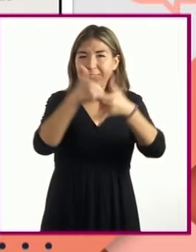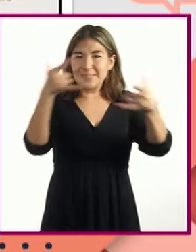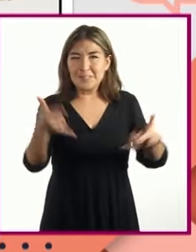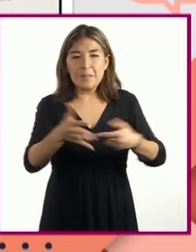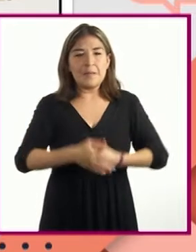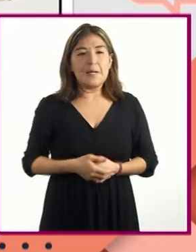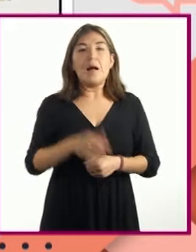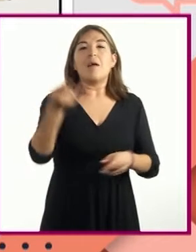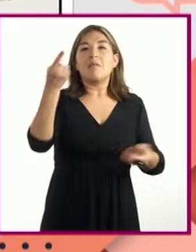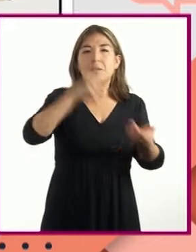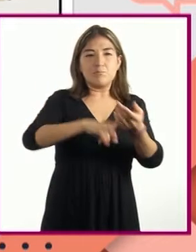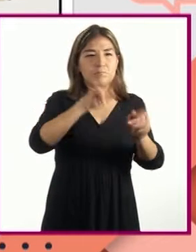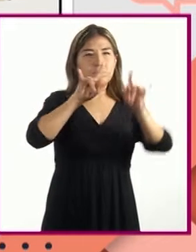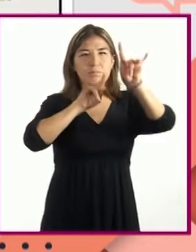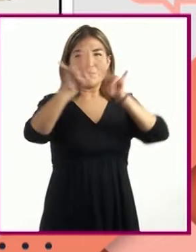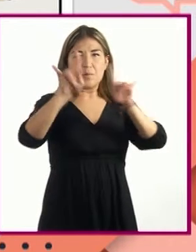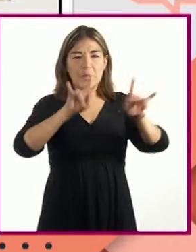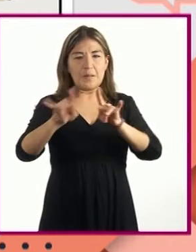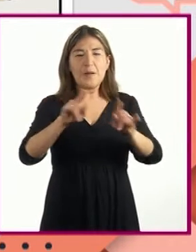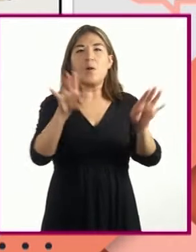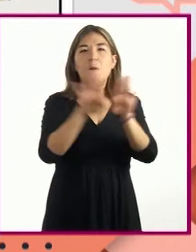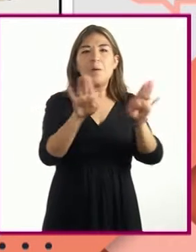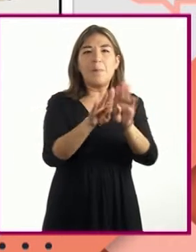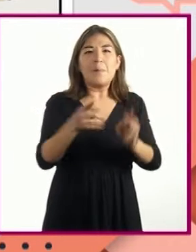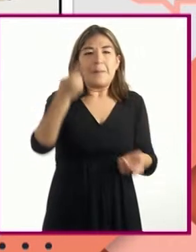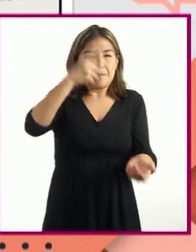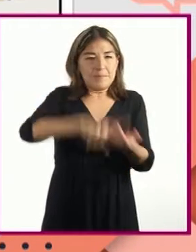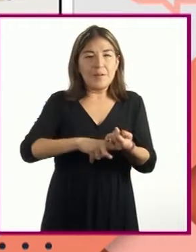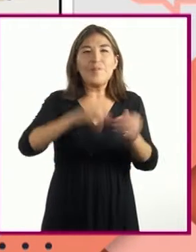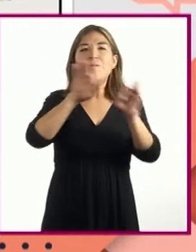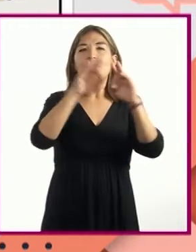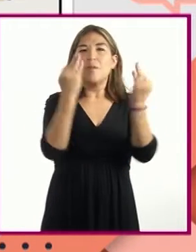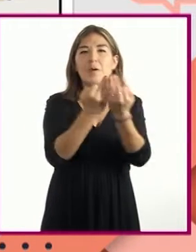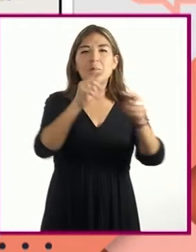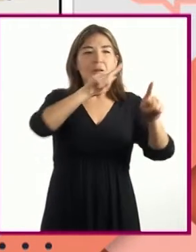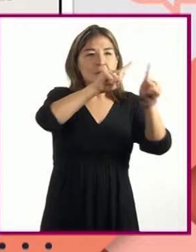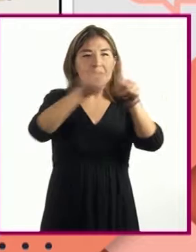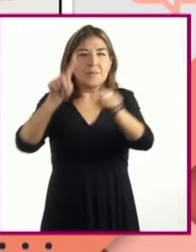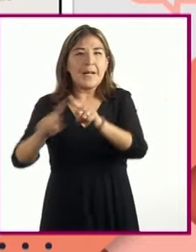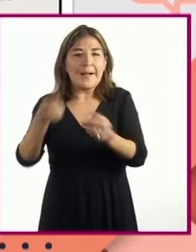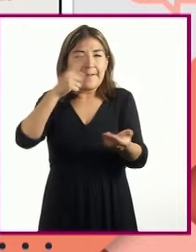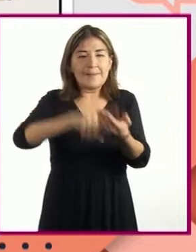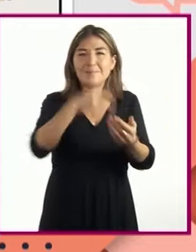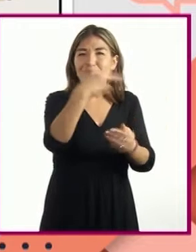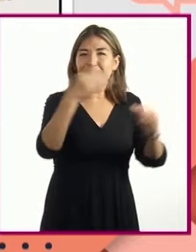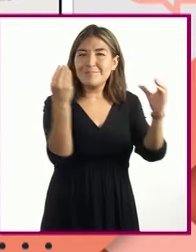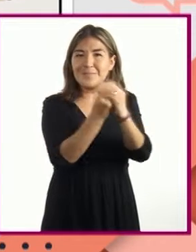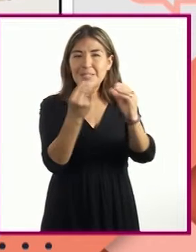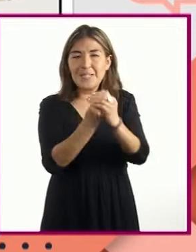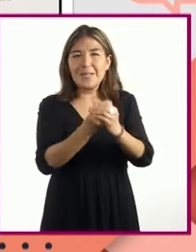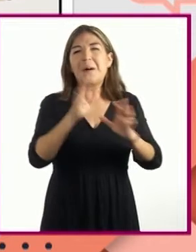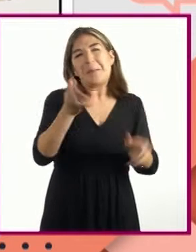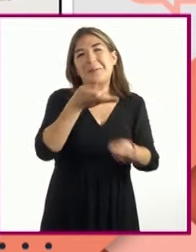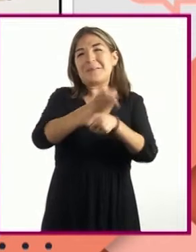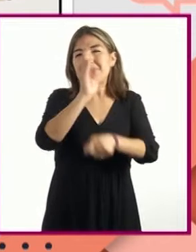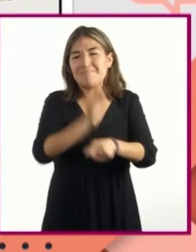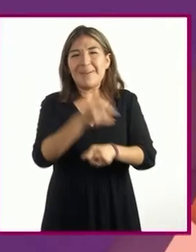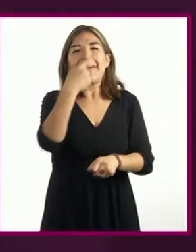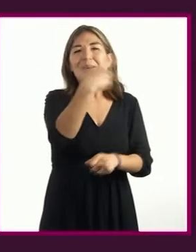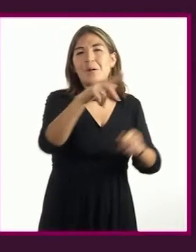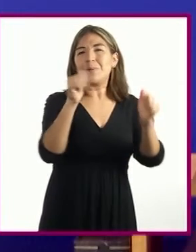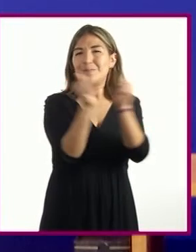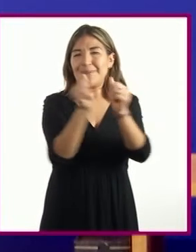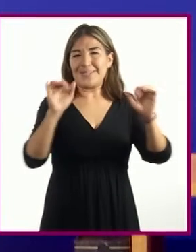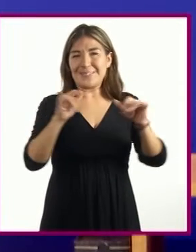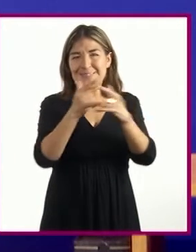van enmarcados en viñetas que son recuadros adaptados en forma y estilo al contenido narrativo o humorístico con la historia.